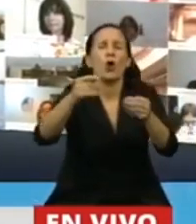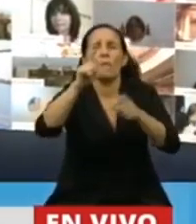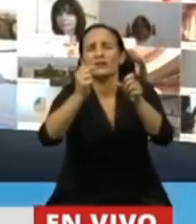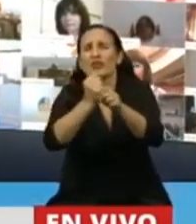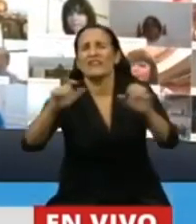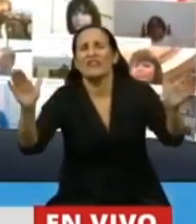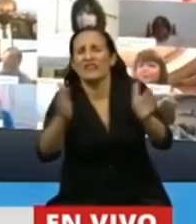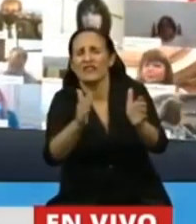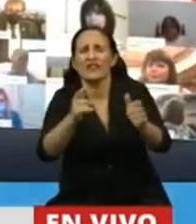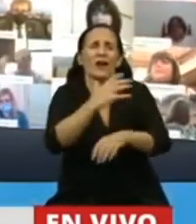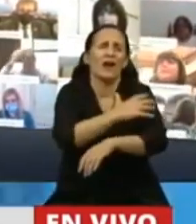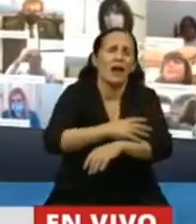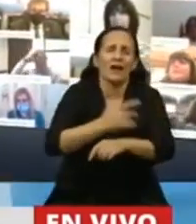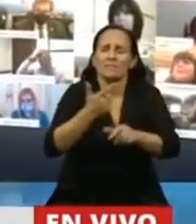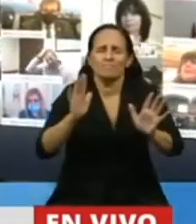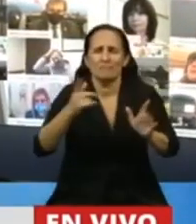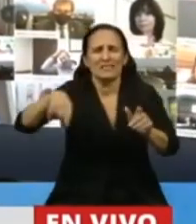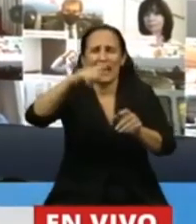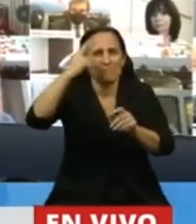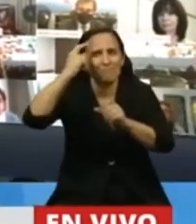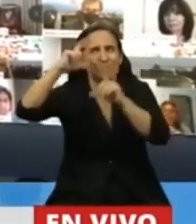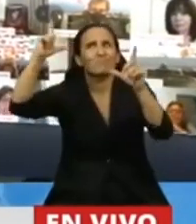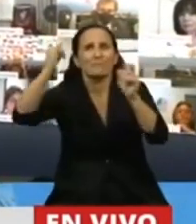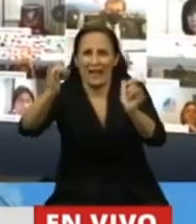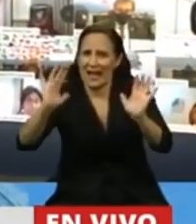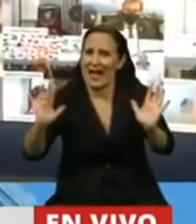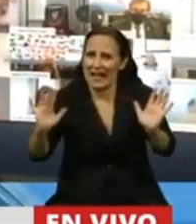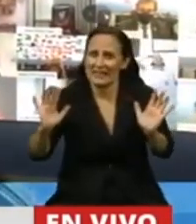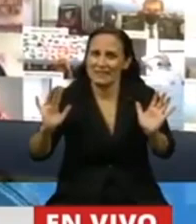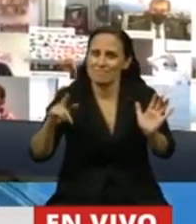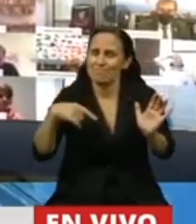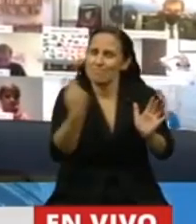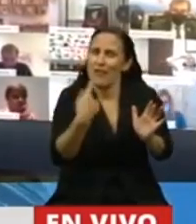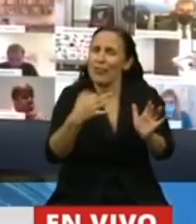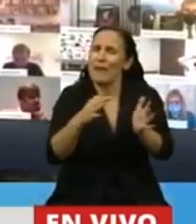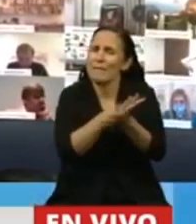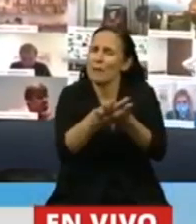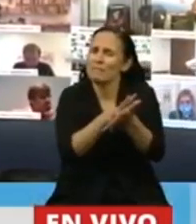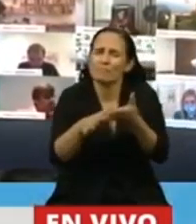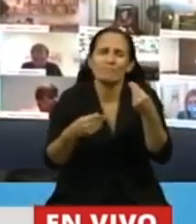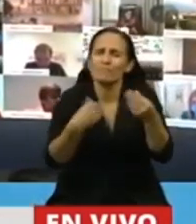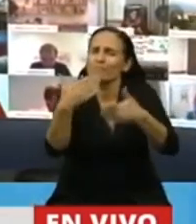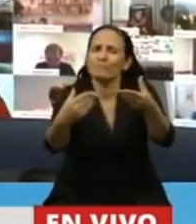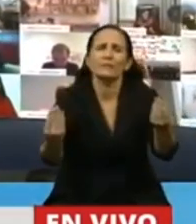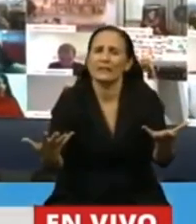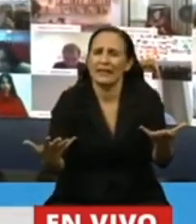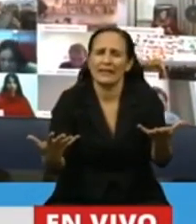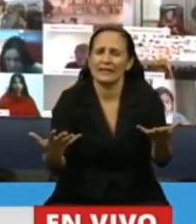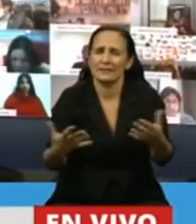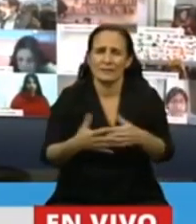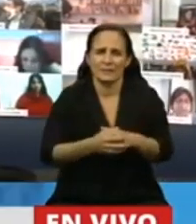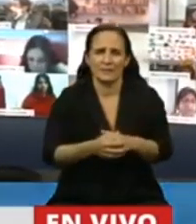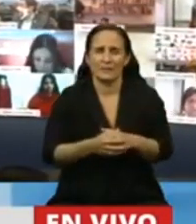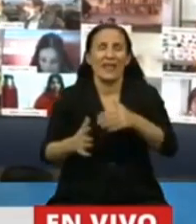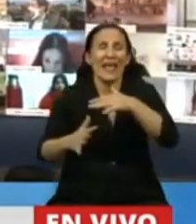pobreza. Las imaginamos y las sabemos. Tenemos que salir de eso. El tamaño, la magnitud